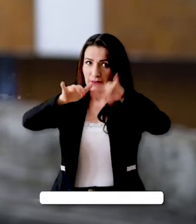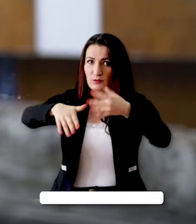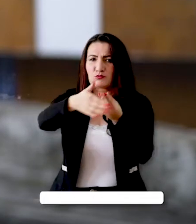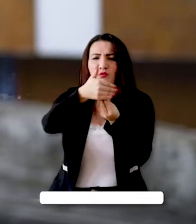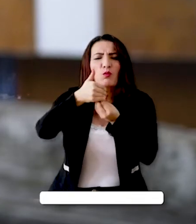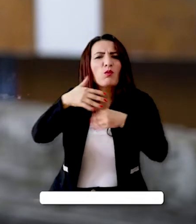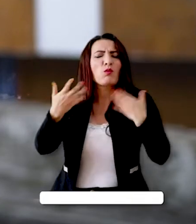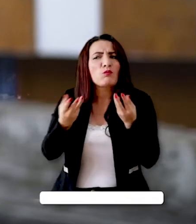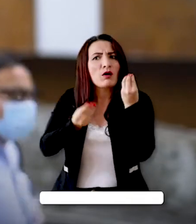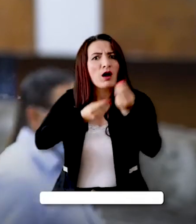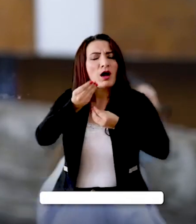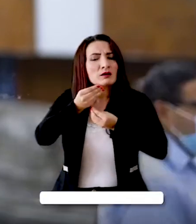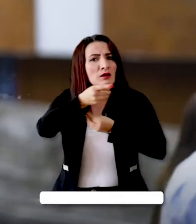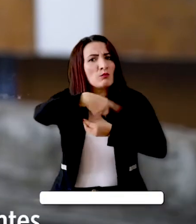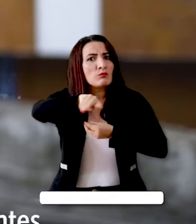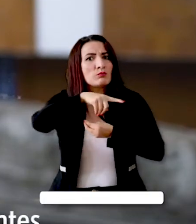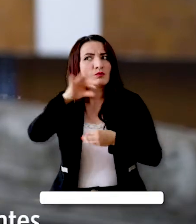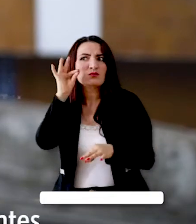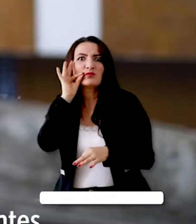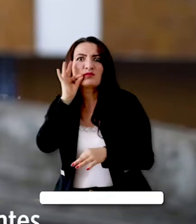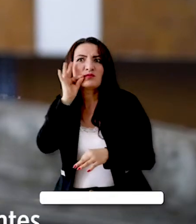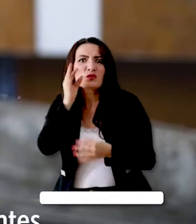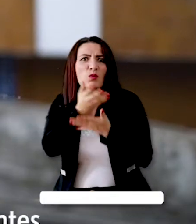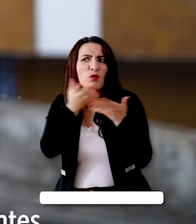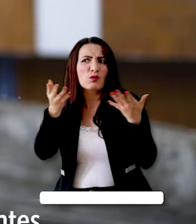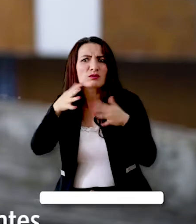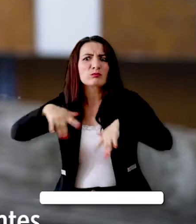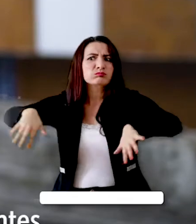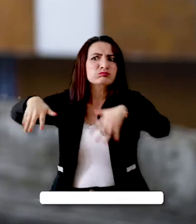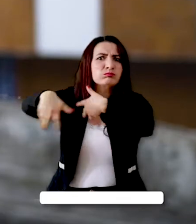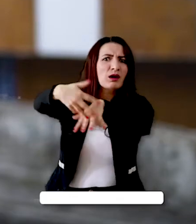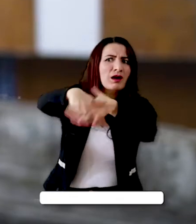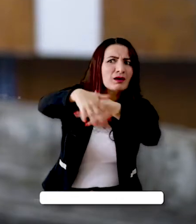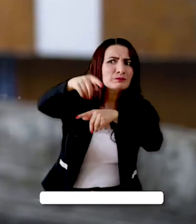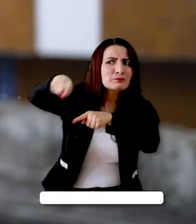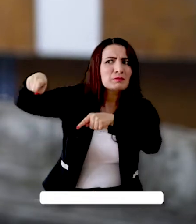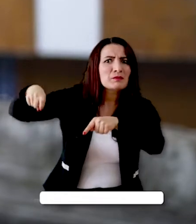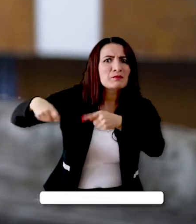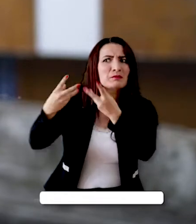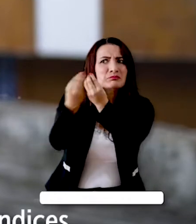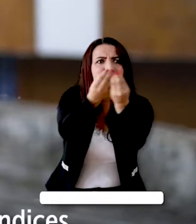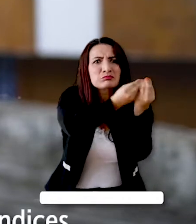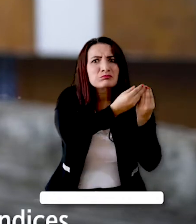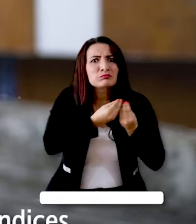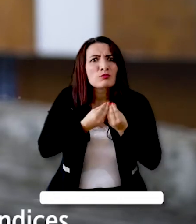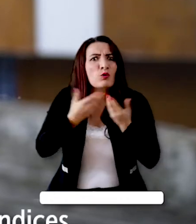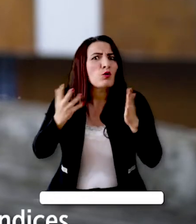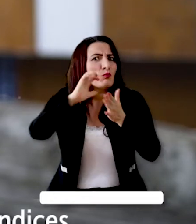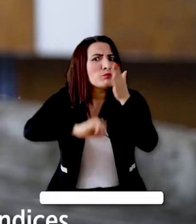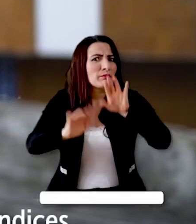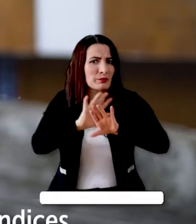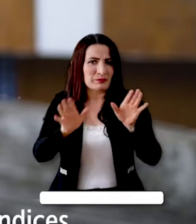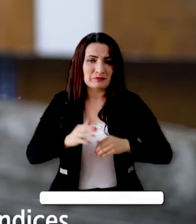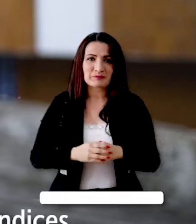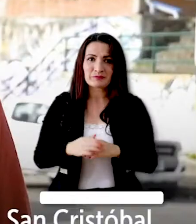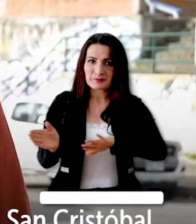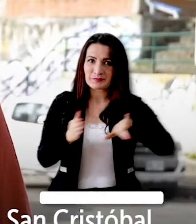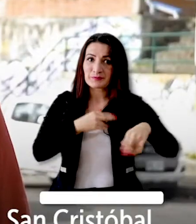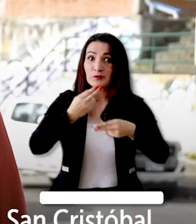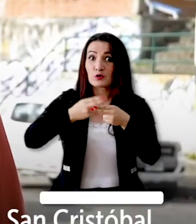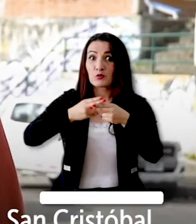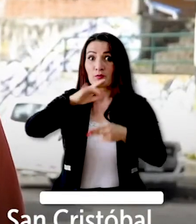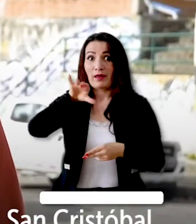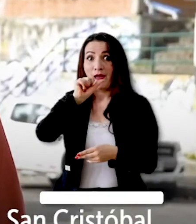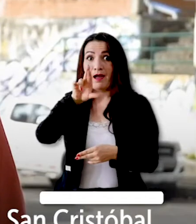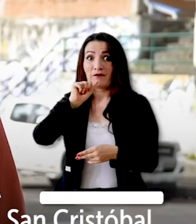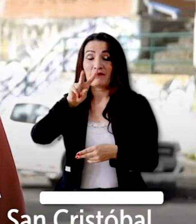secretaría de seguridad frente a los consumos de estupefacientes a nuestro alrededor y cómo están haciendo para bajar estos índices. Mi